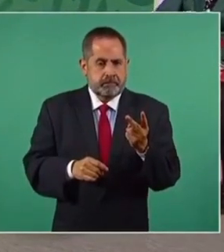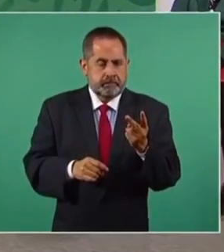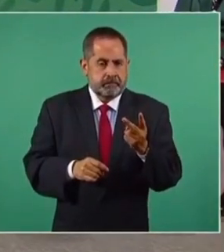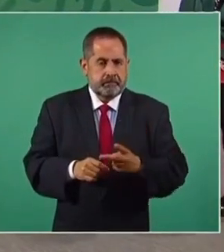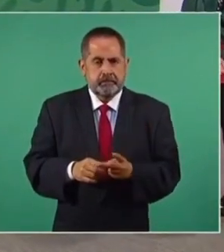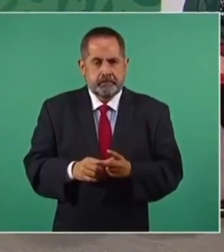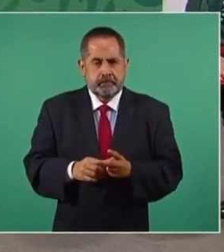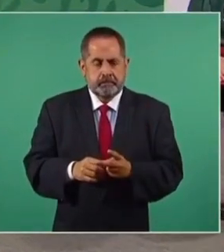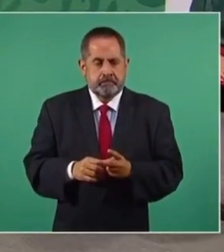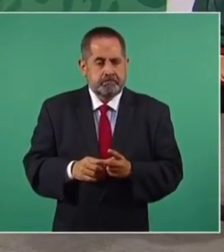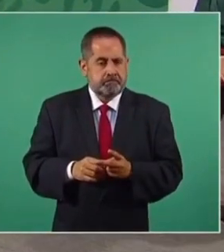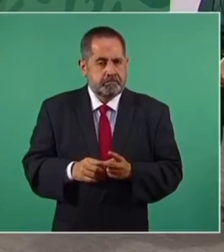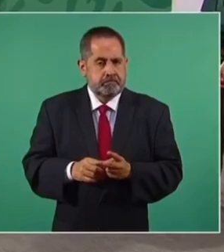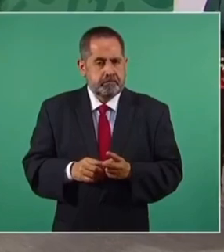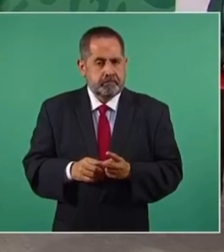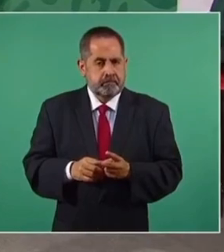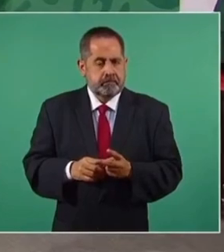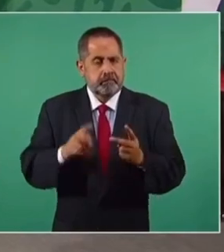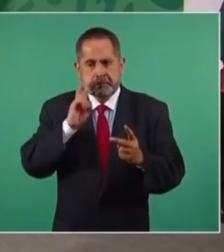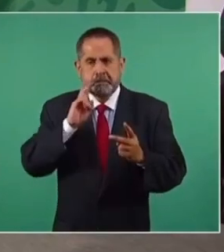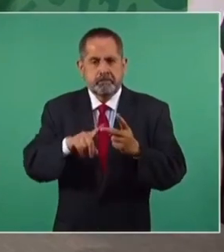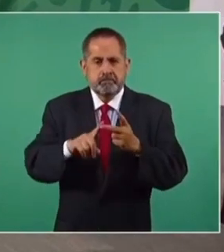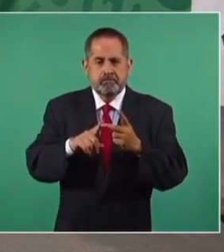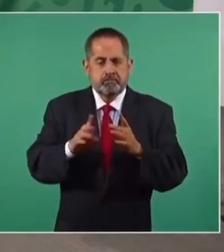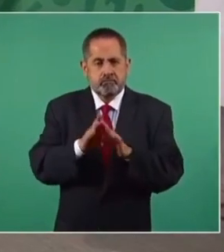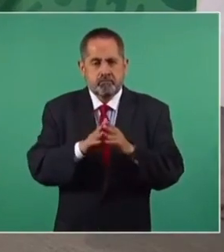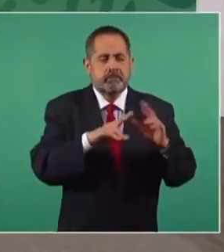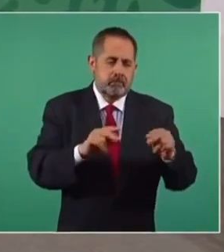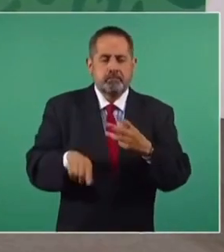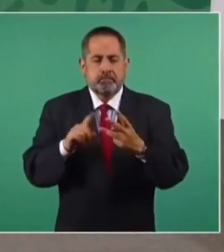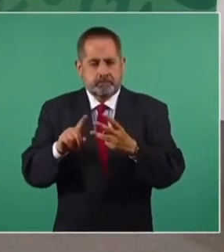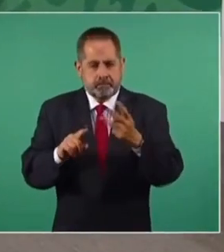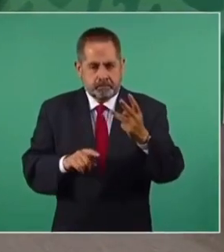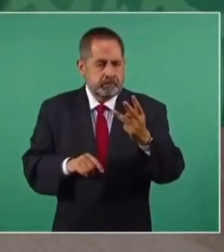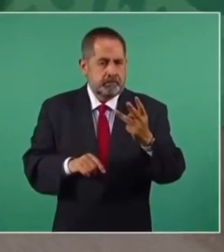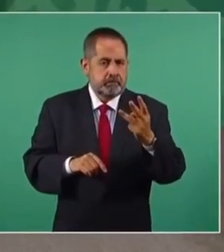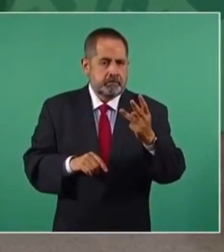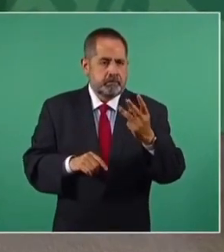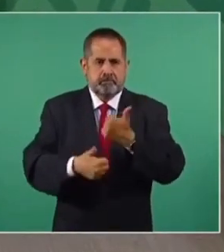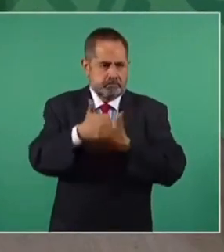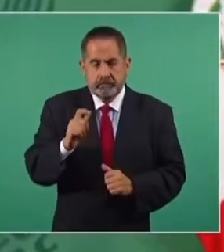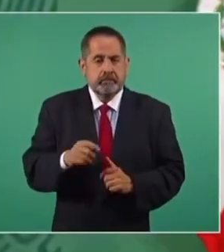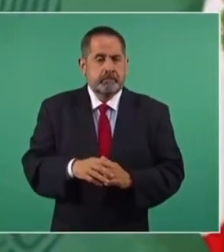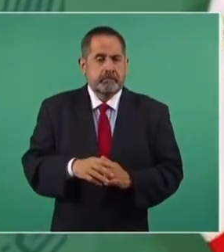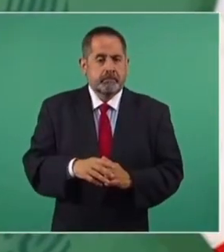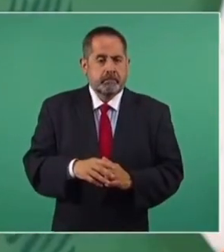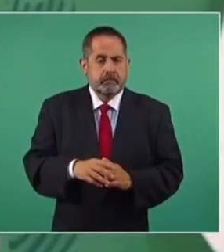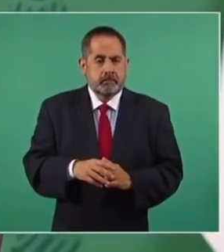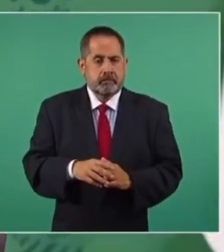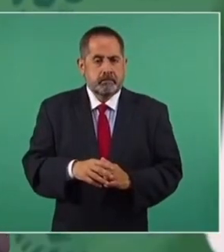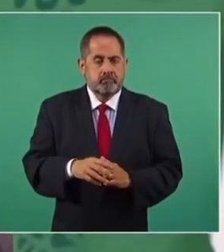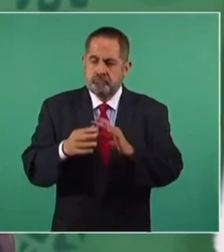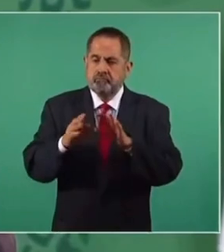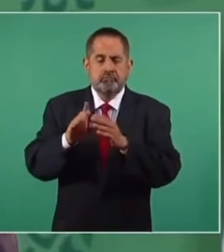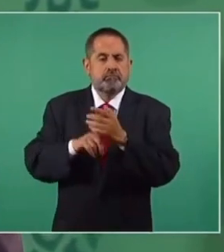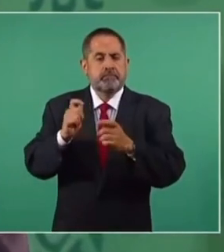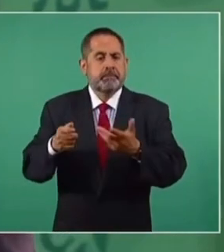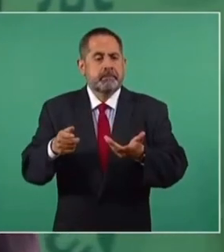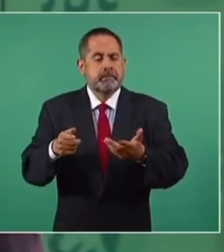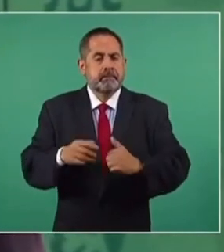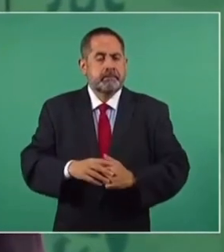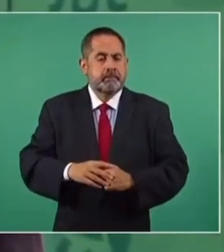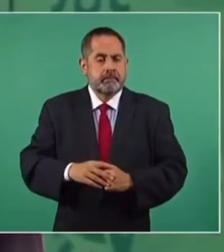escala hacer vigilancia. Lo tercero es la competencia. Como es un asunto